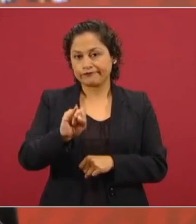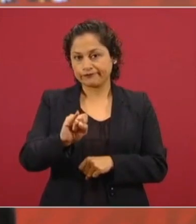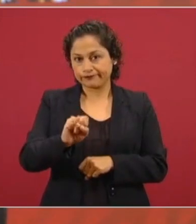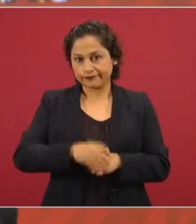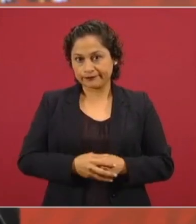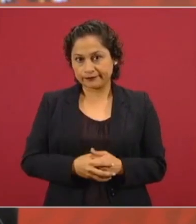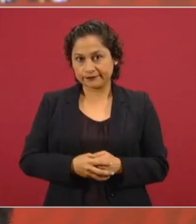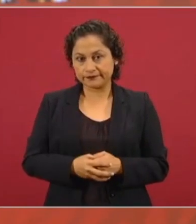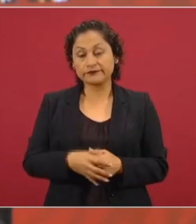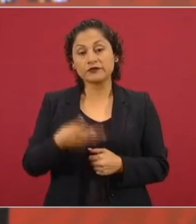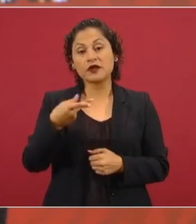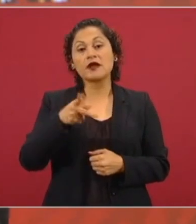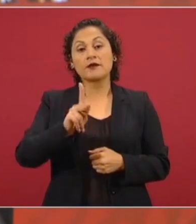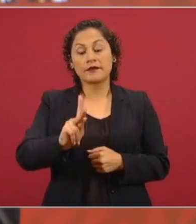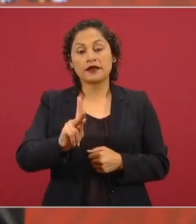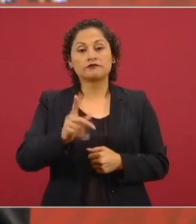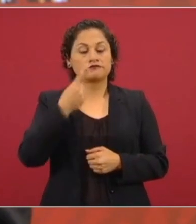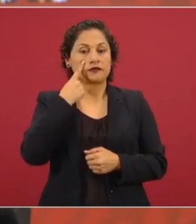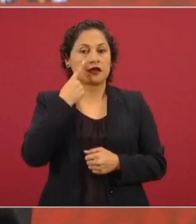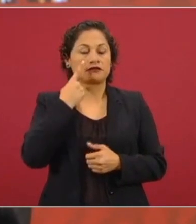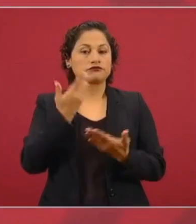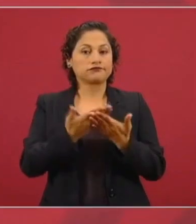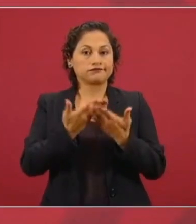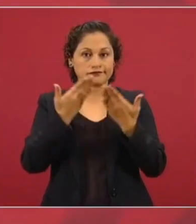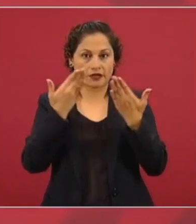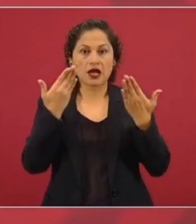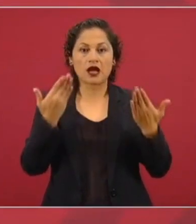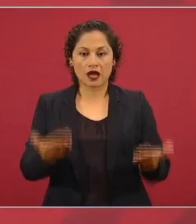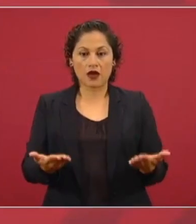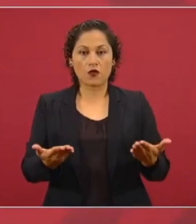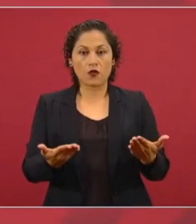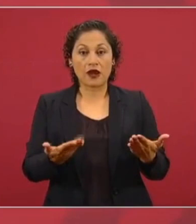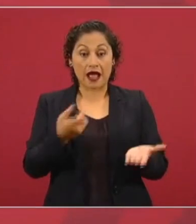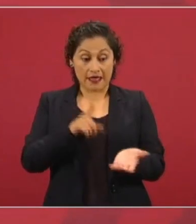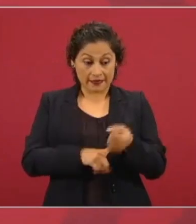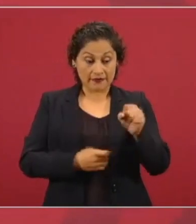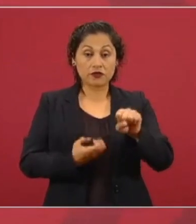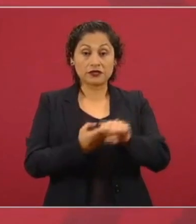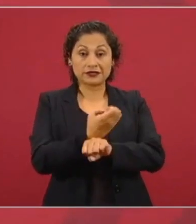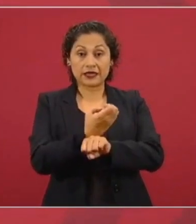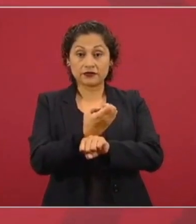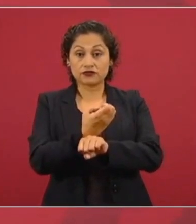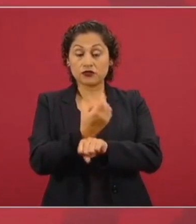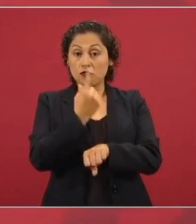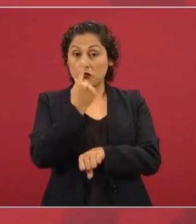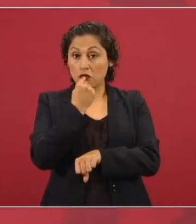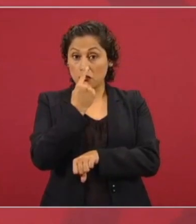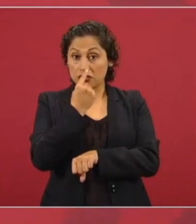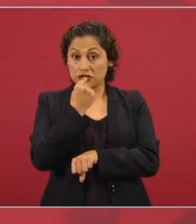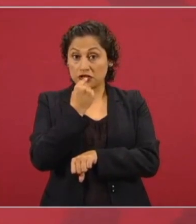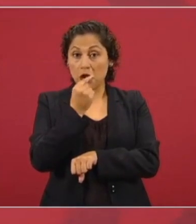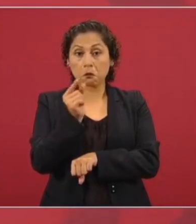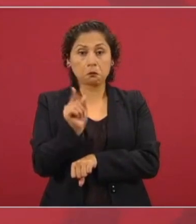Hoy hay estados que tienen menos policías que